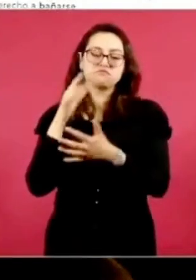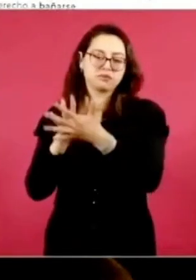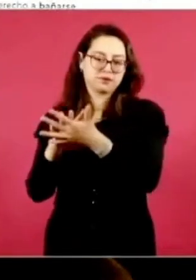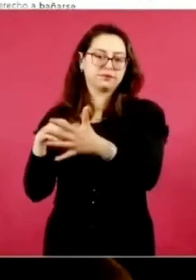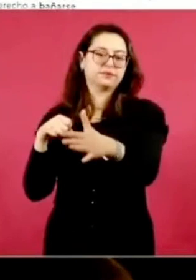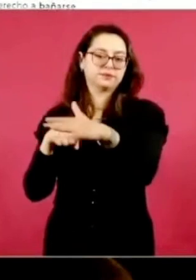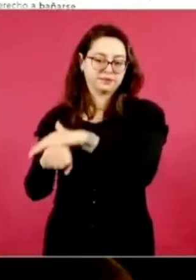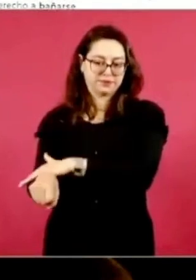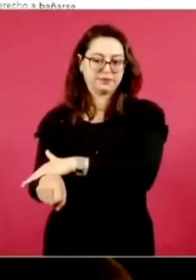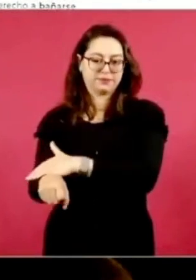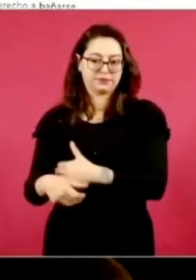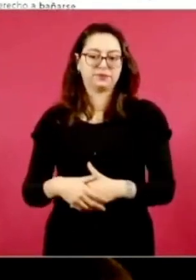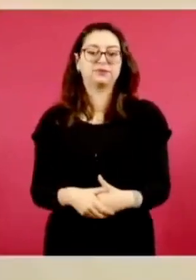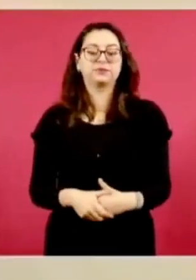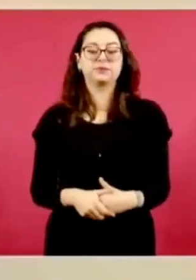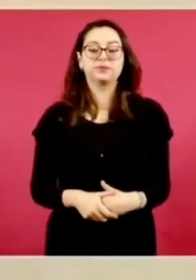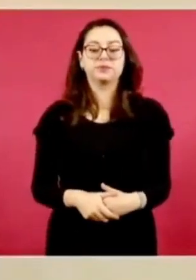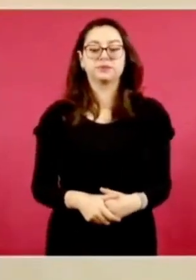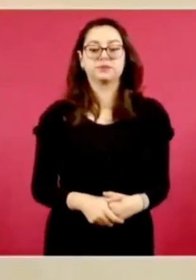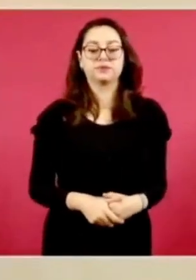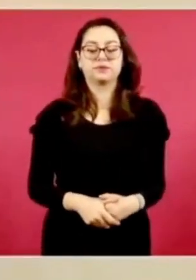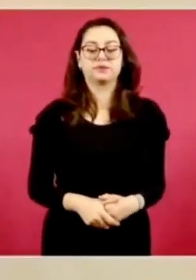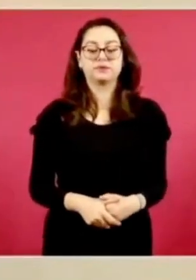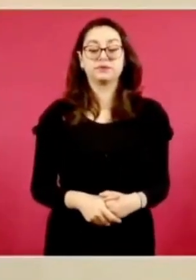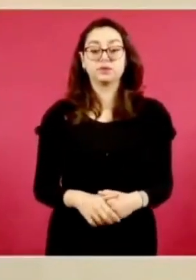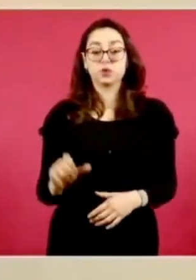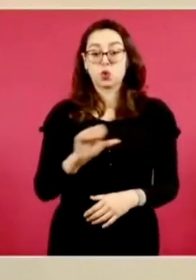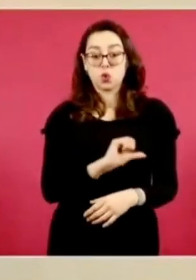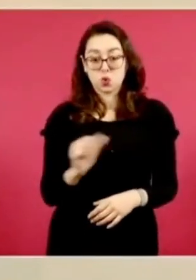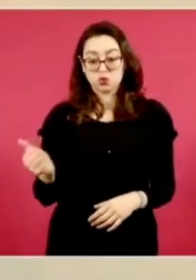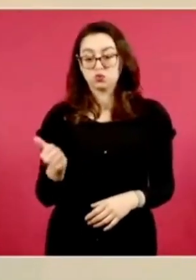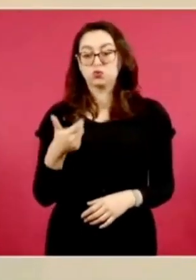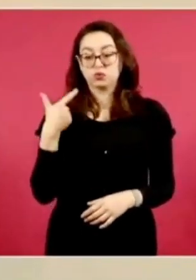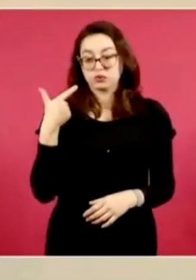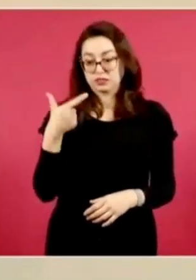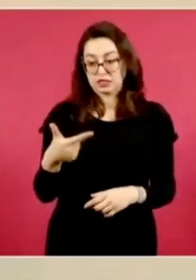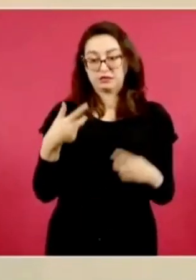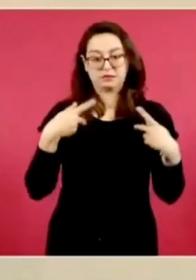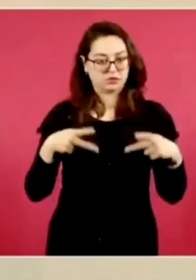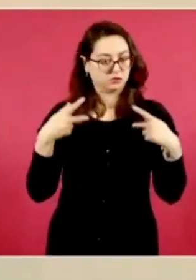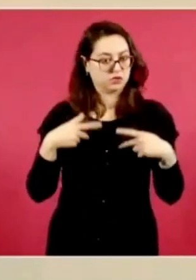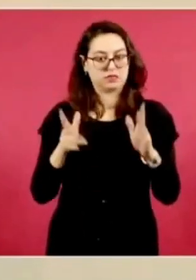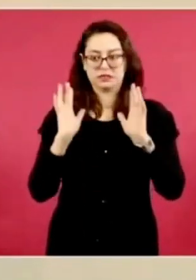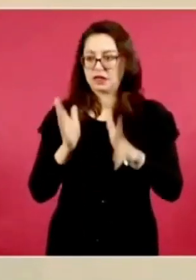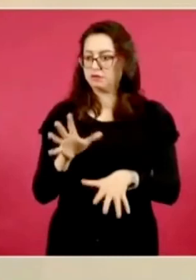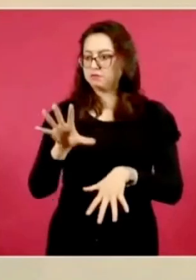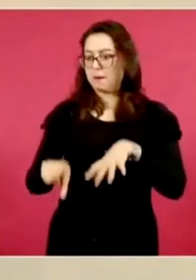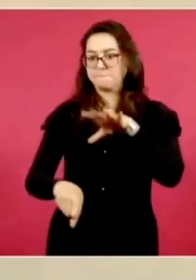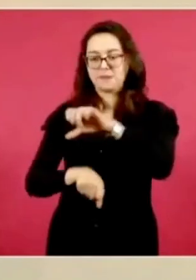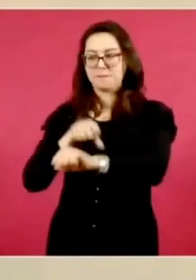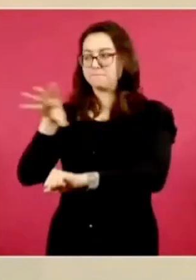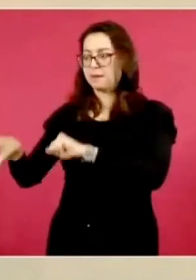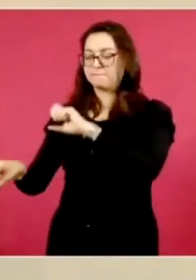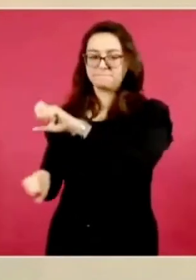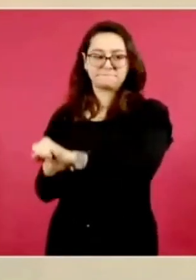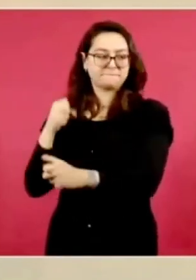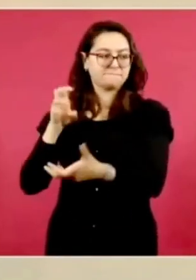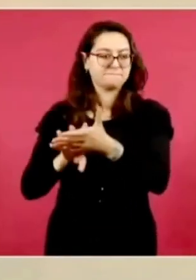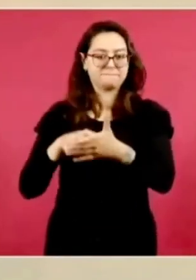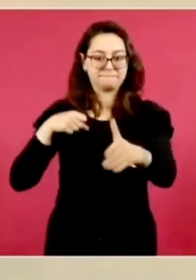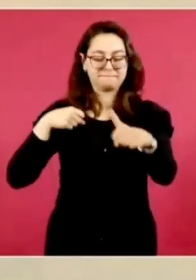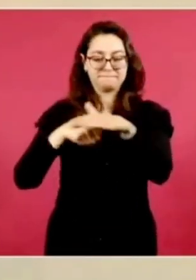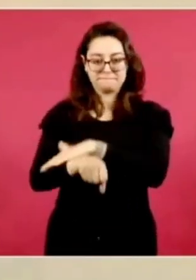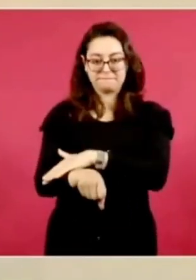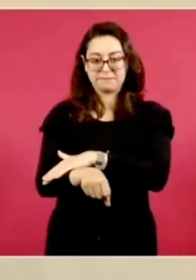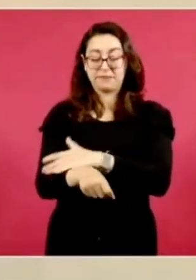Y vinculación a proceso, tenemos estas siete personas, fueron vinculadas a proceso por delito de privación